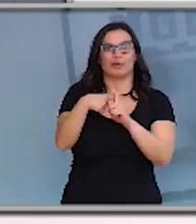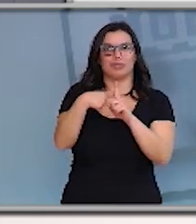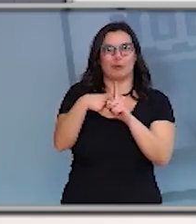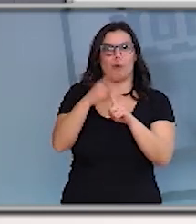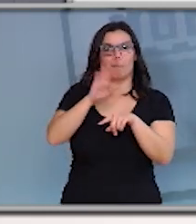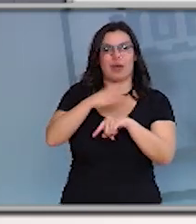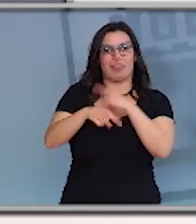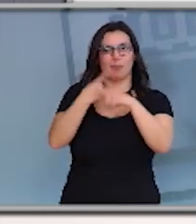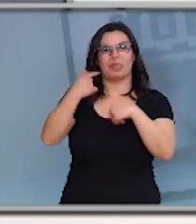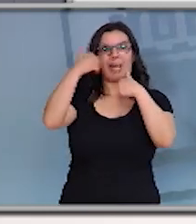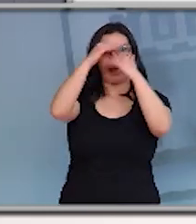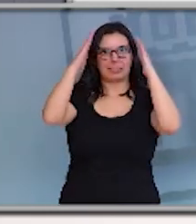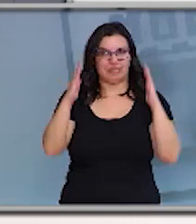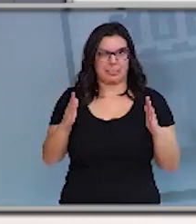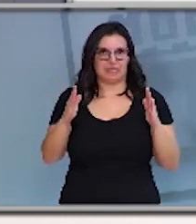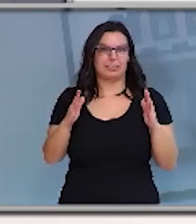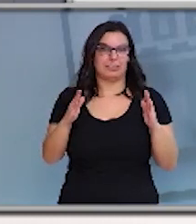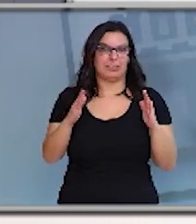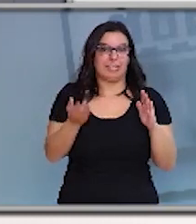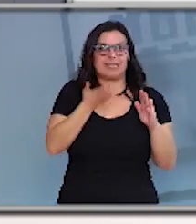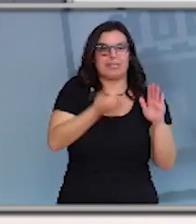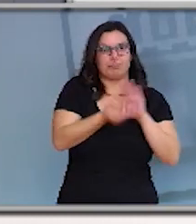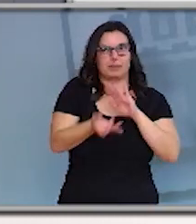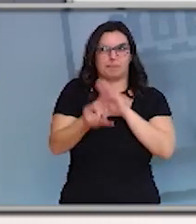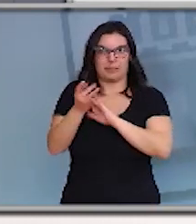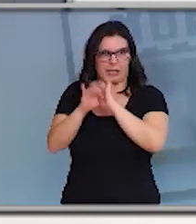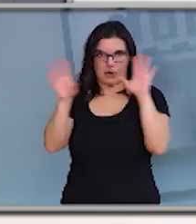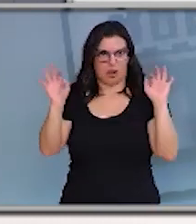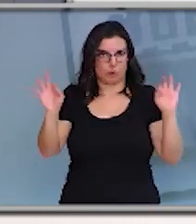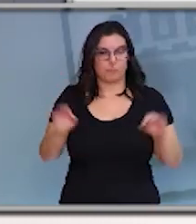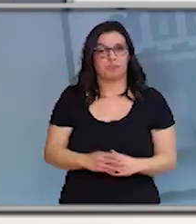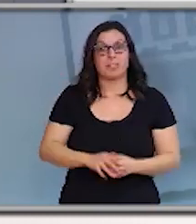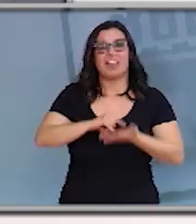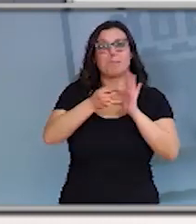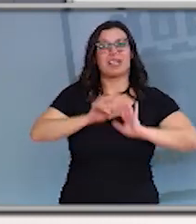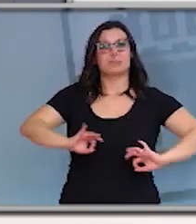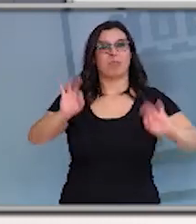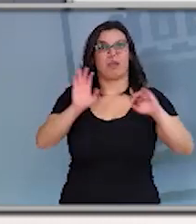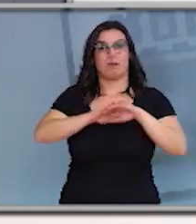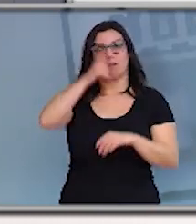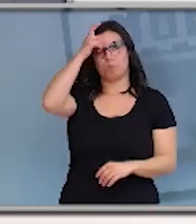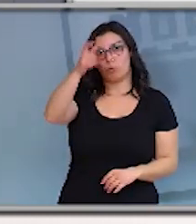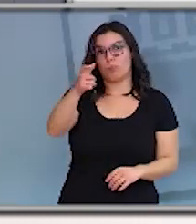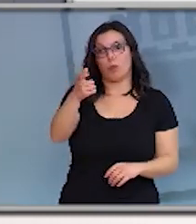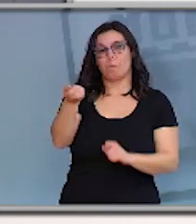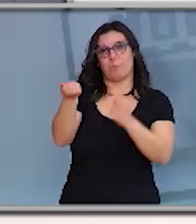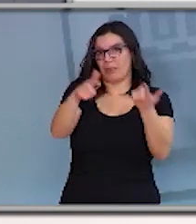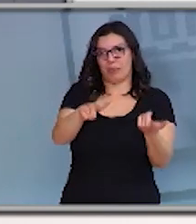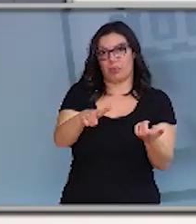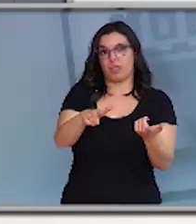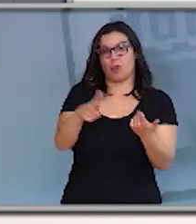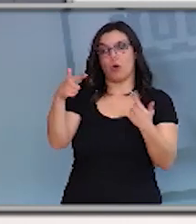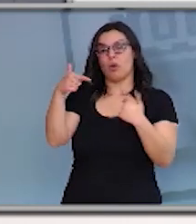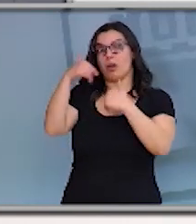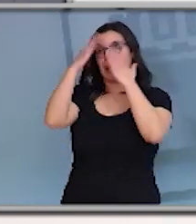a la hora de poder abordar este tema clarísimamente. Y el plan de contingencias es el similar, tanto en